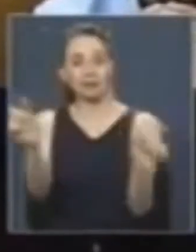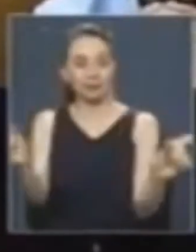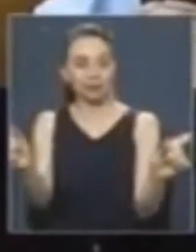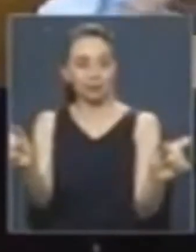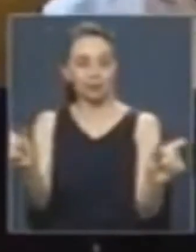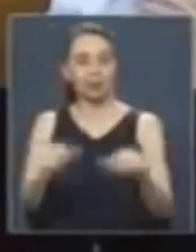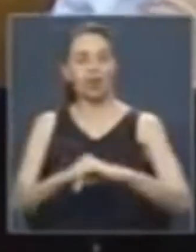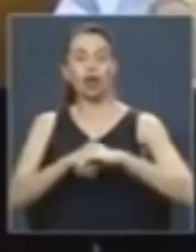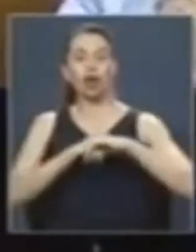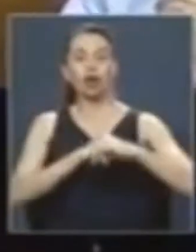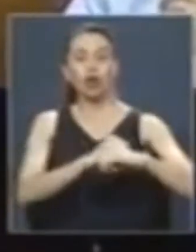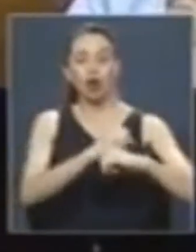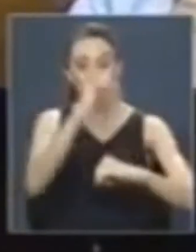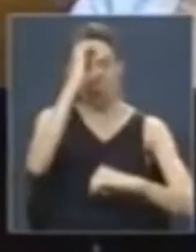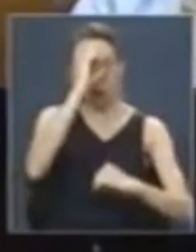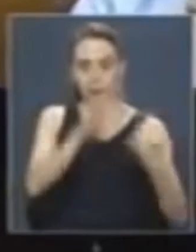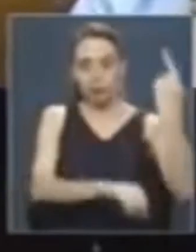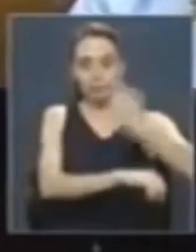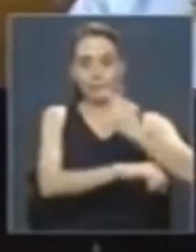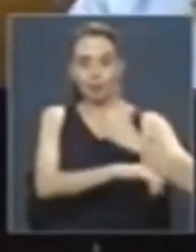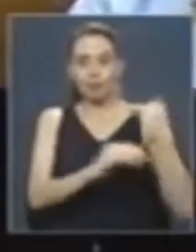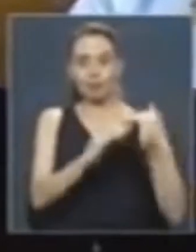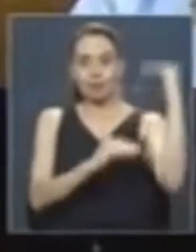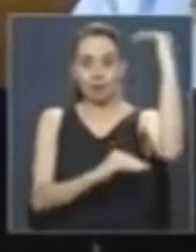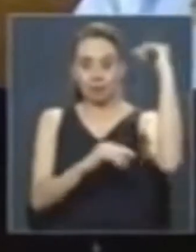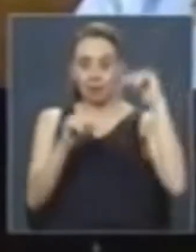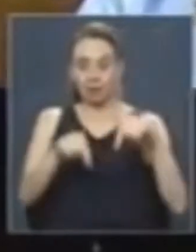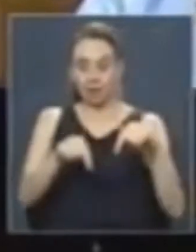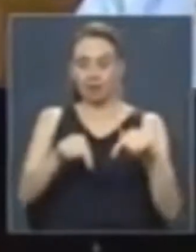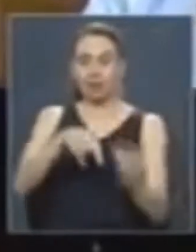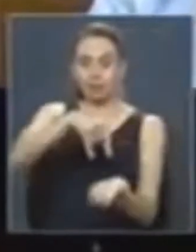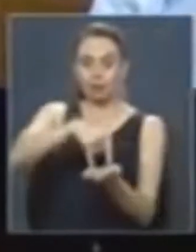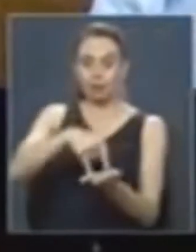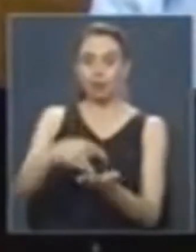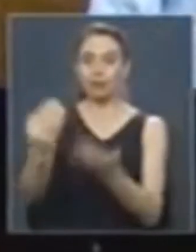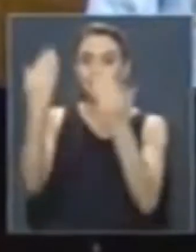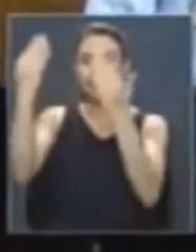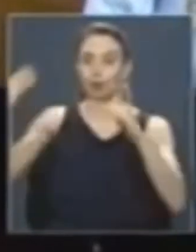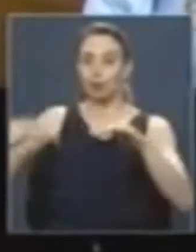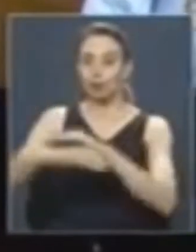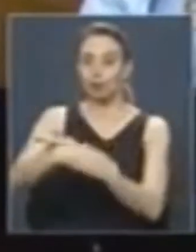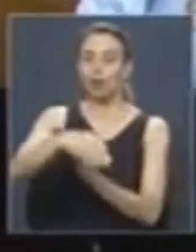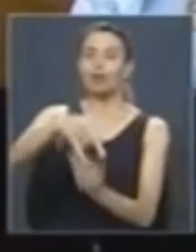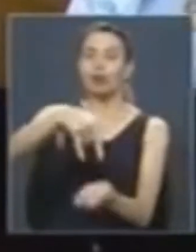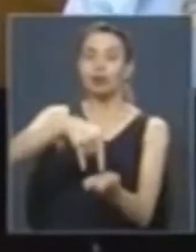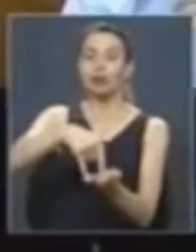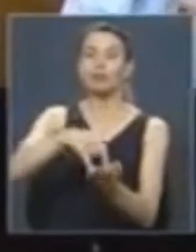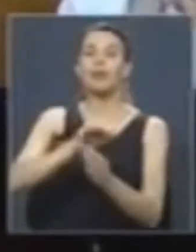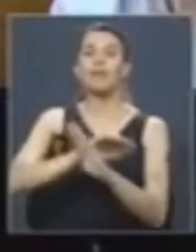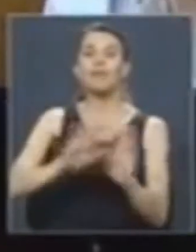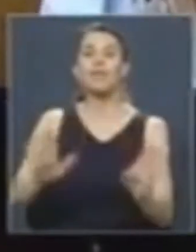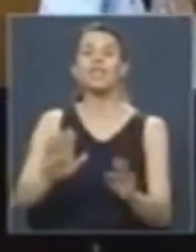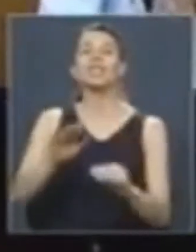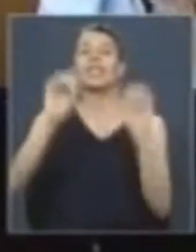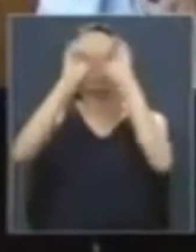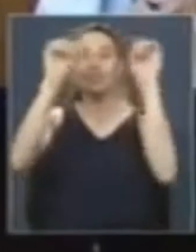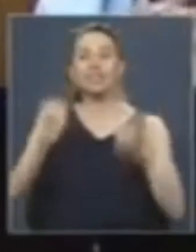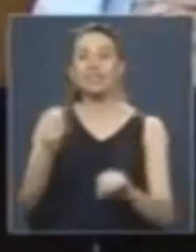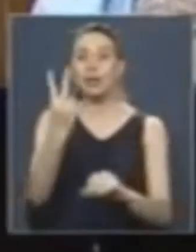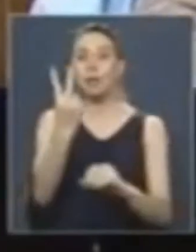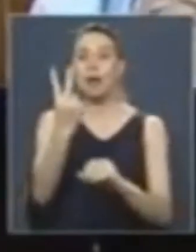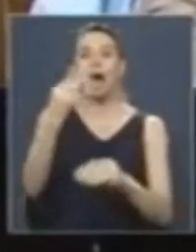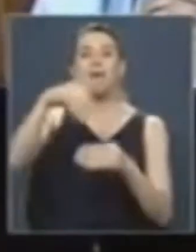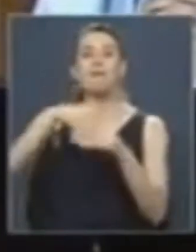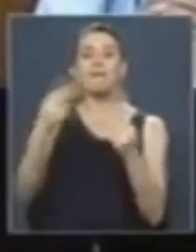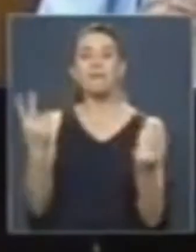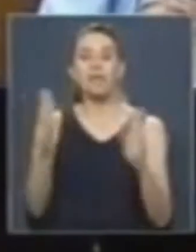Contra la opinión predominante, aquí mismo saludé su ingreso a este Congreso como emblema del fin del binominal y celebré